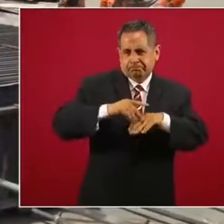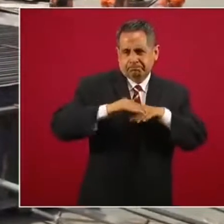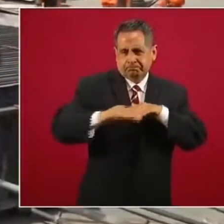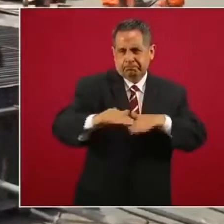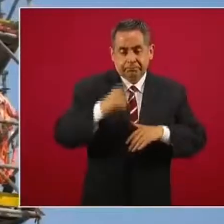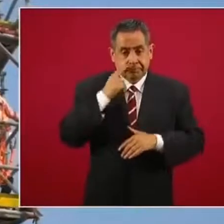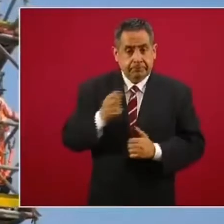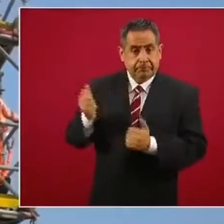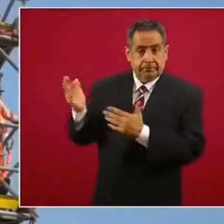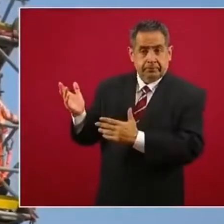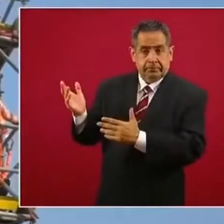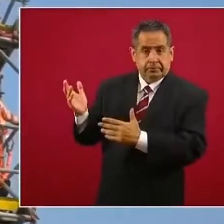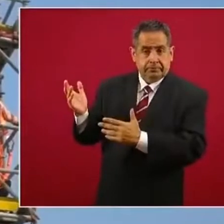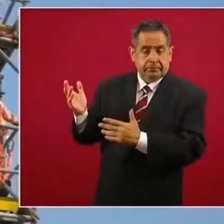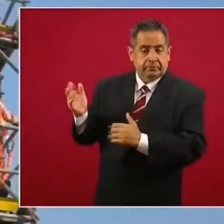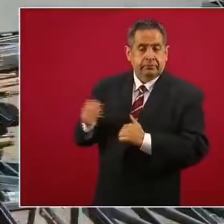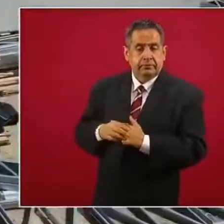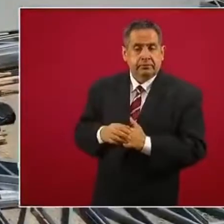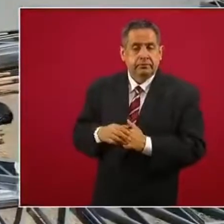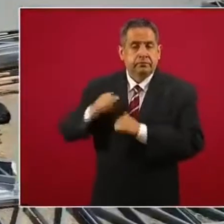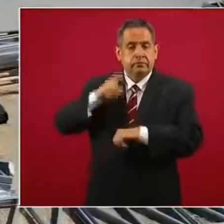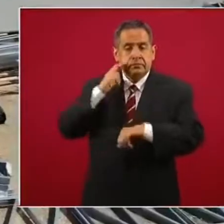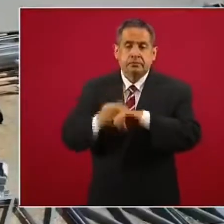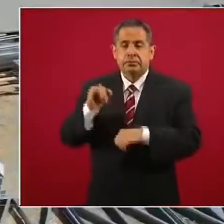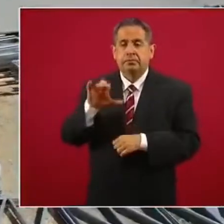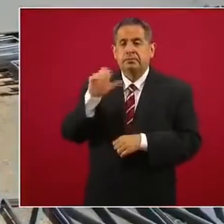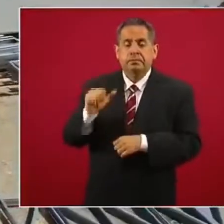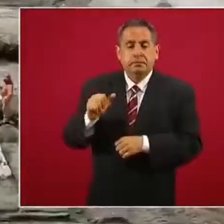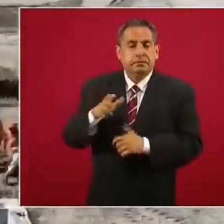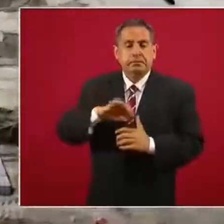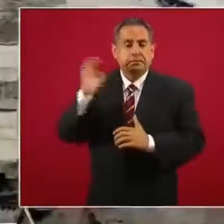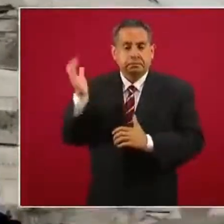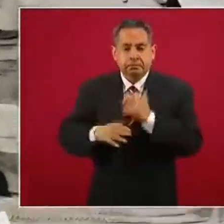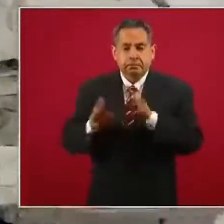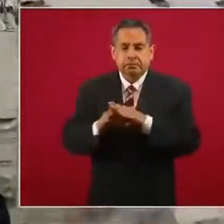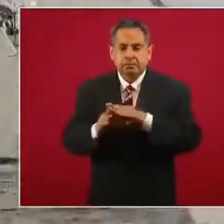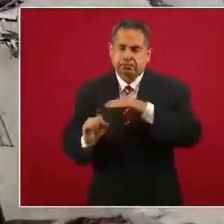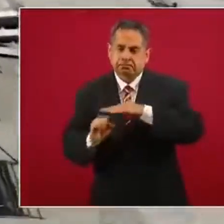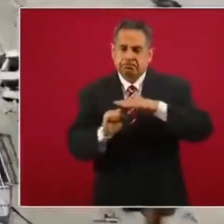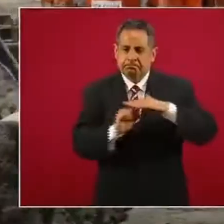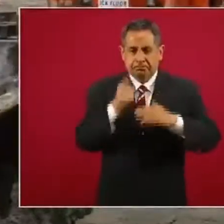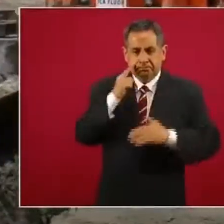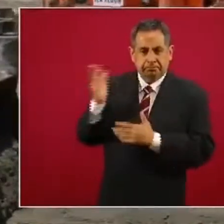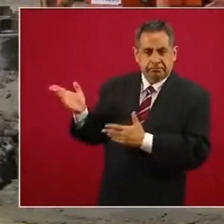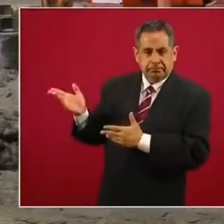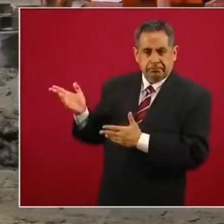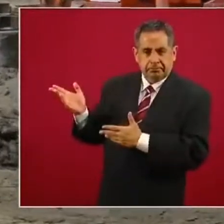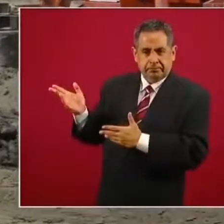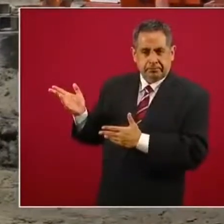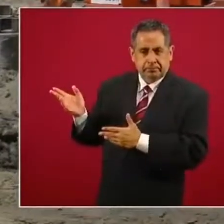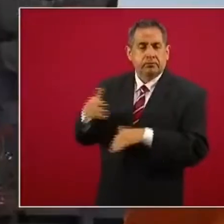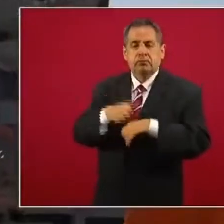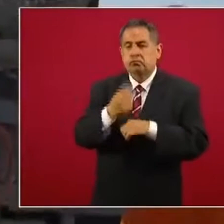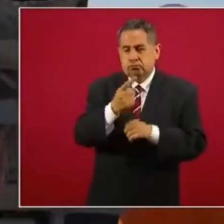proceso, en los trabajos de construcción a cargo de Icaflúor, se concluyó la fase de construcción de pilas en el paquete 1. Y el paquete 4B